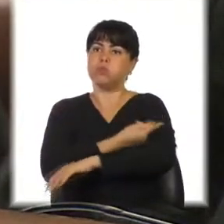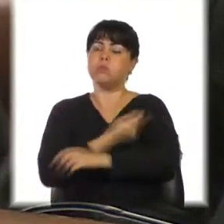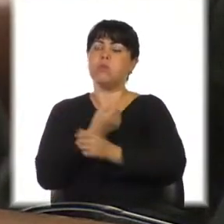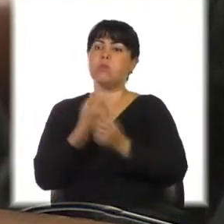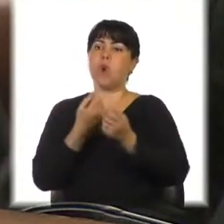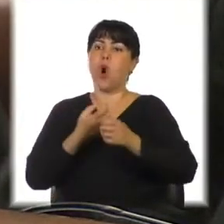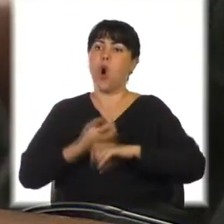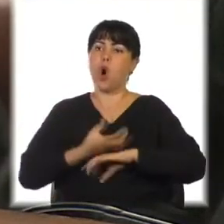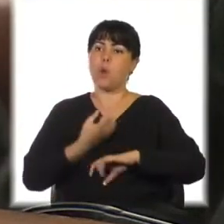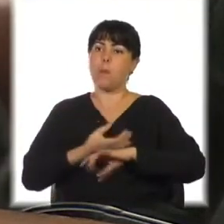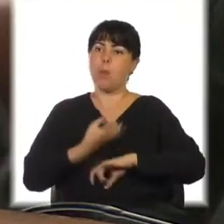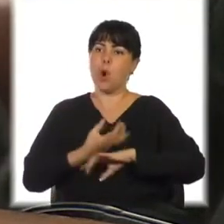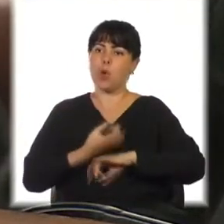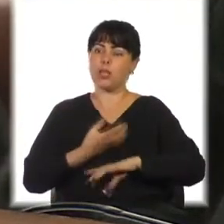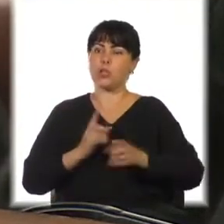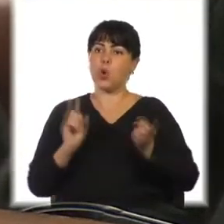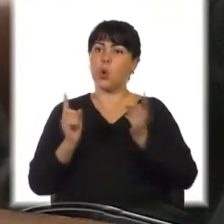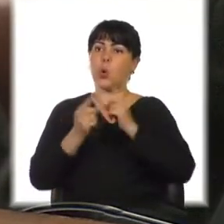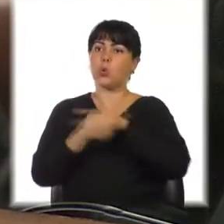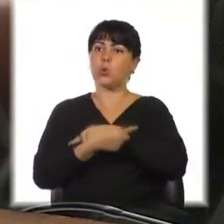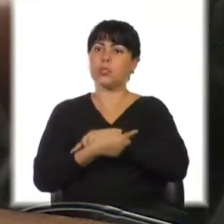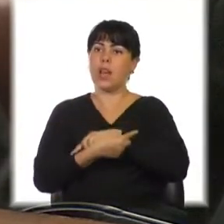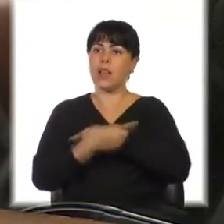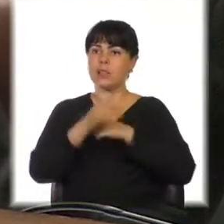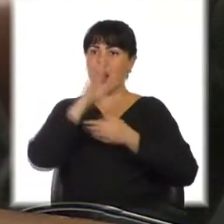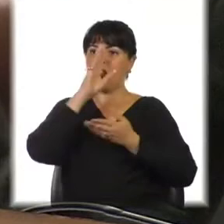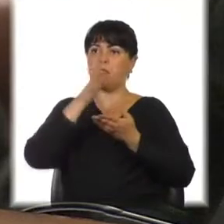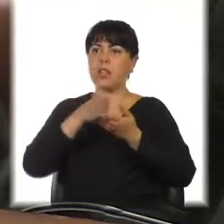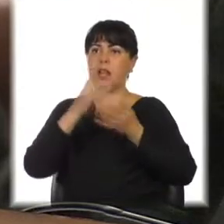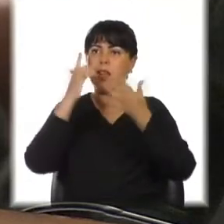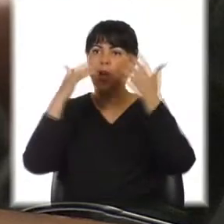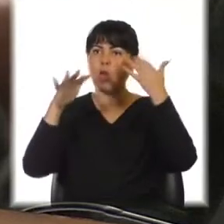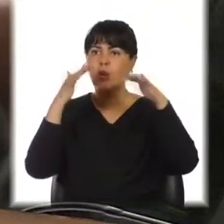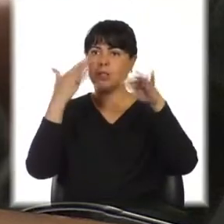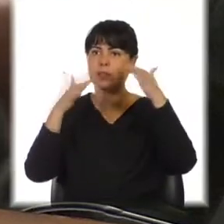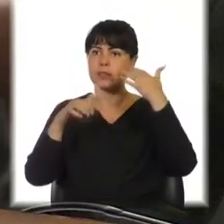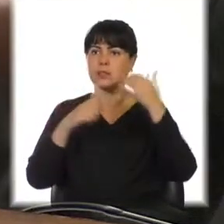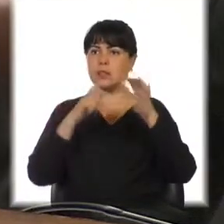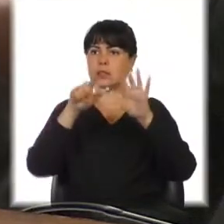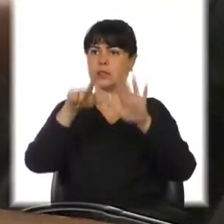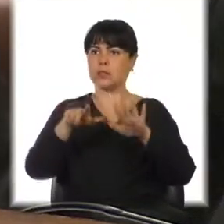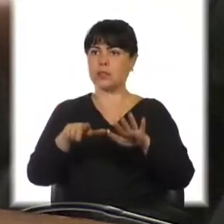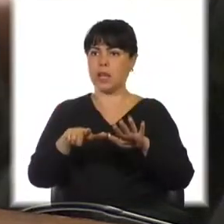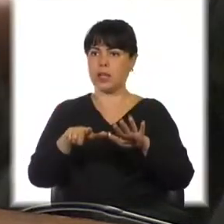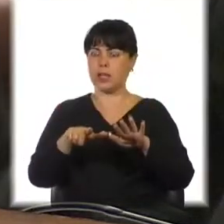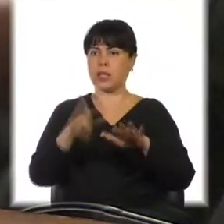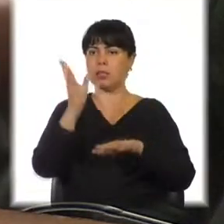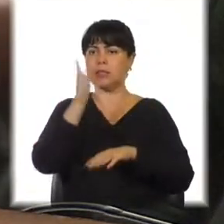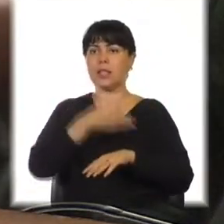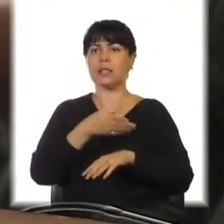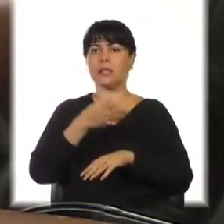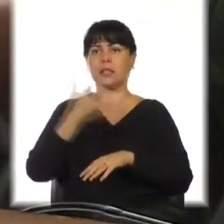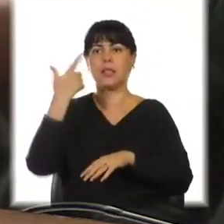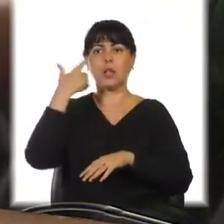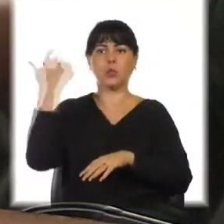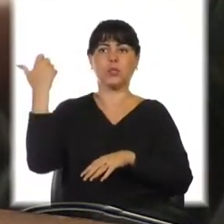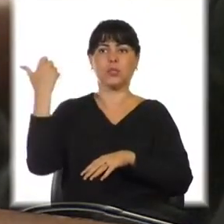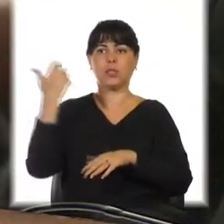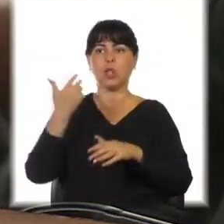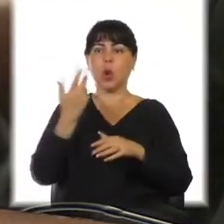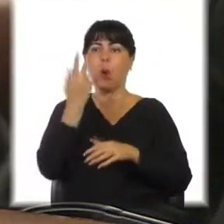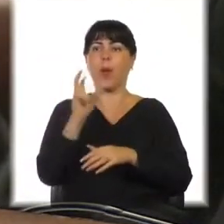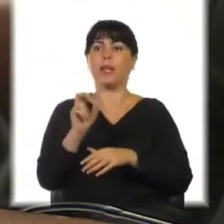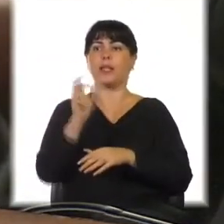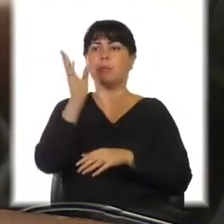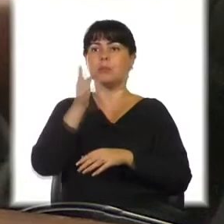necesitarán hormonas cruzadas al final de la adolescencia. Siete, las tasas de suicidio son 20 veces mayores